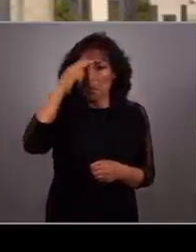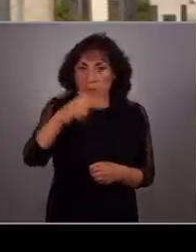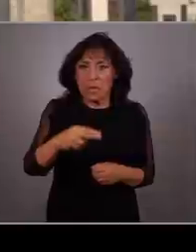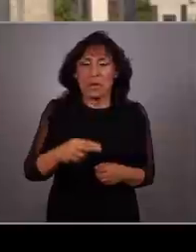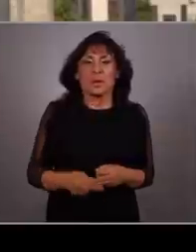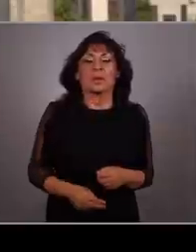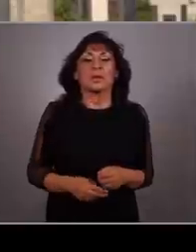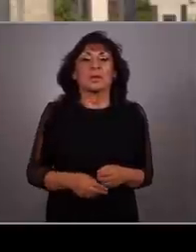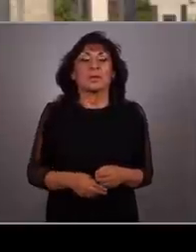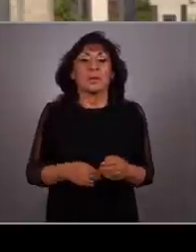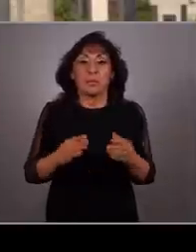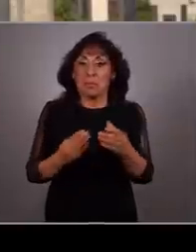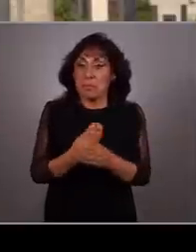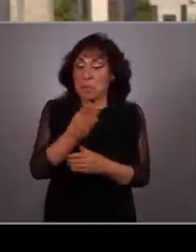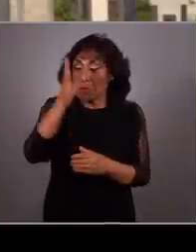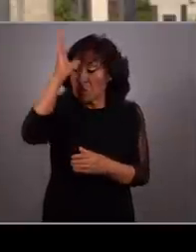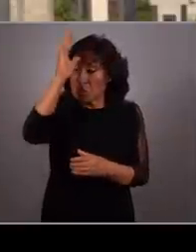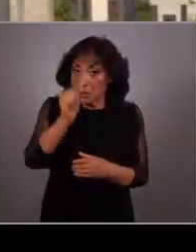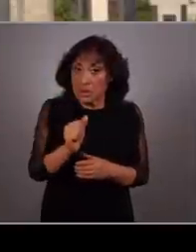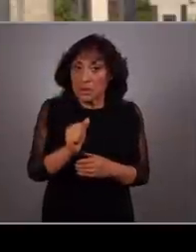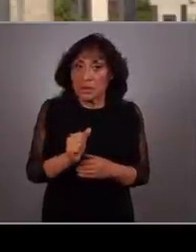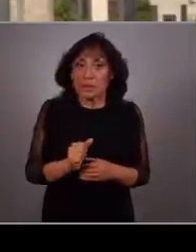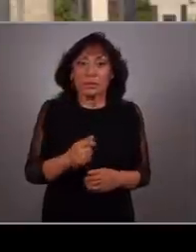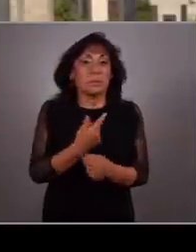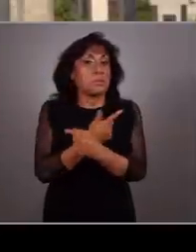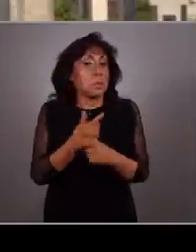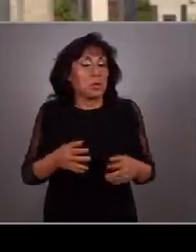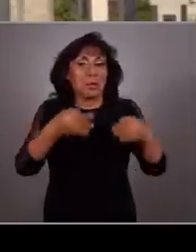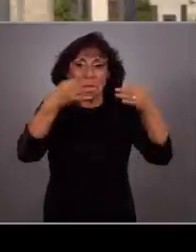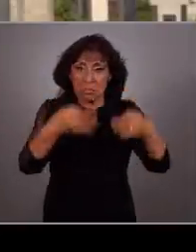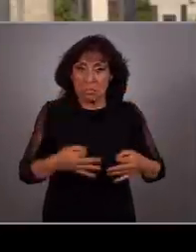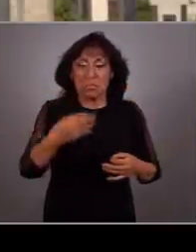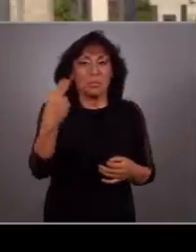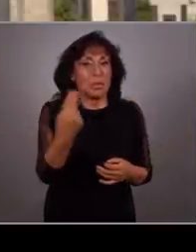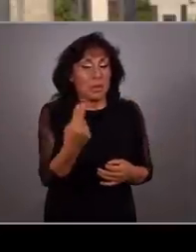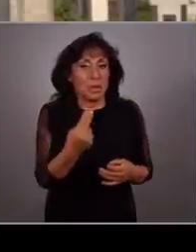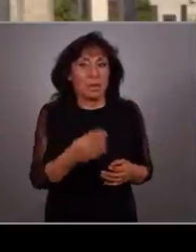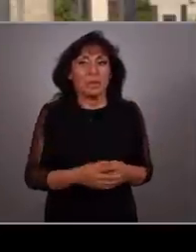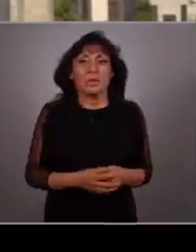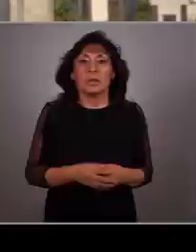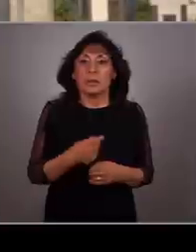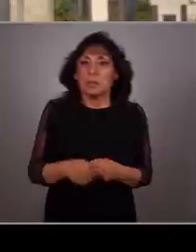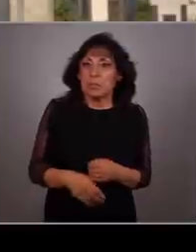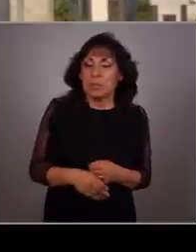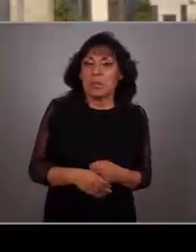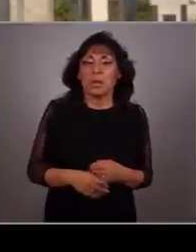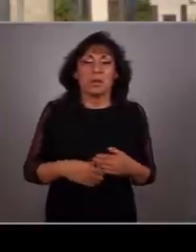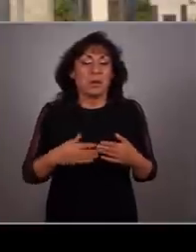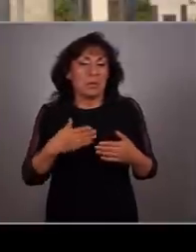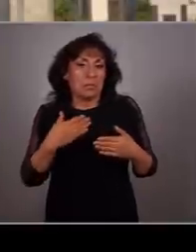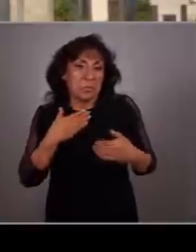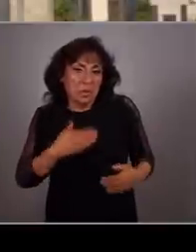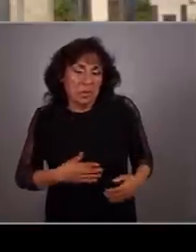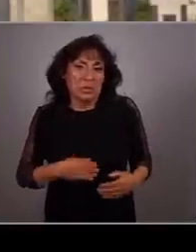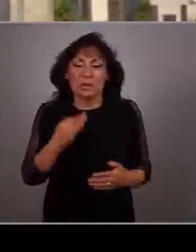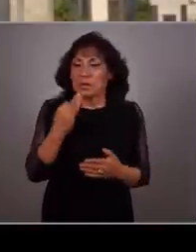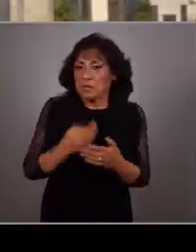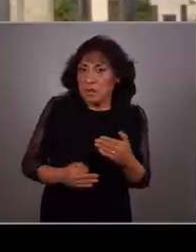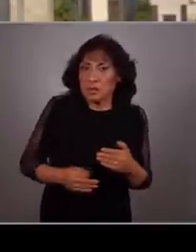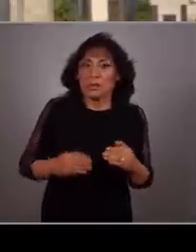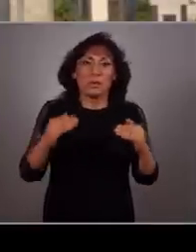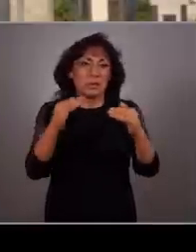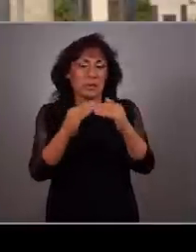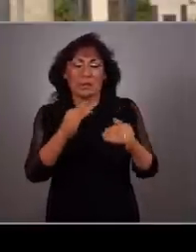necesita que hagamos un nuevo trato para garantizar nuestra libertad. Porque mientras la injusticia y la